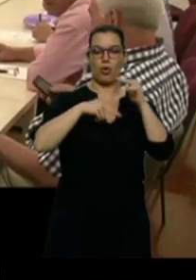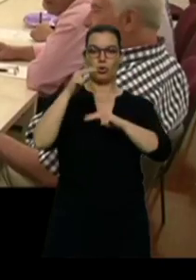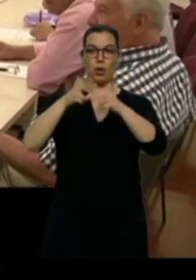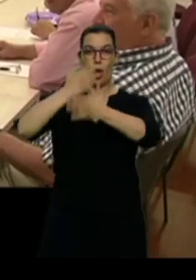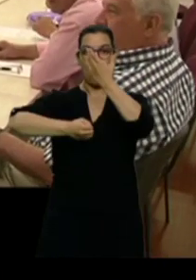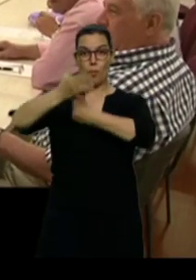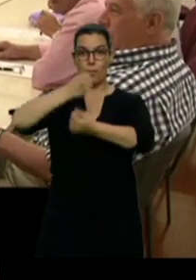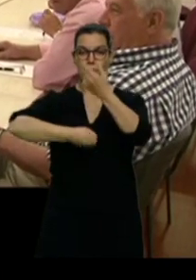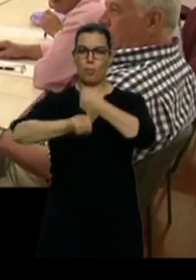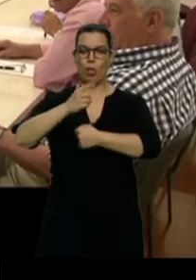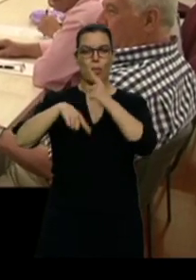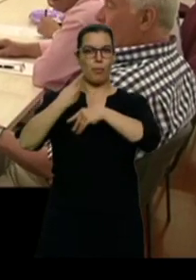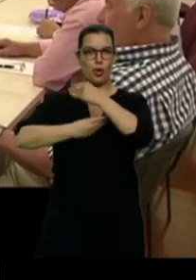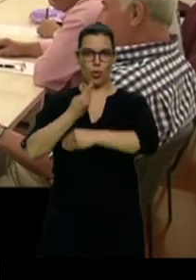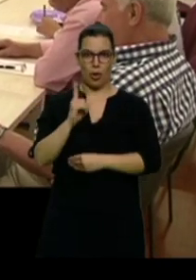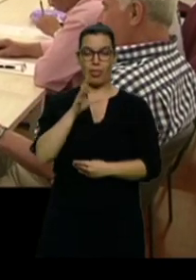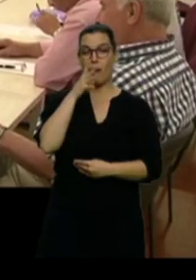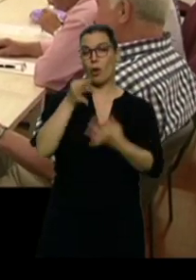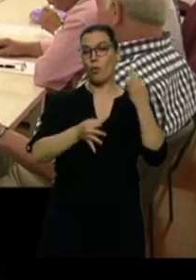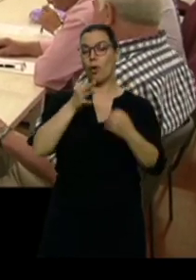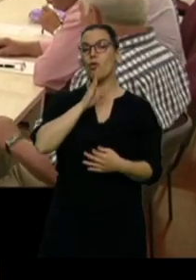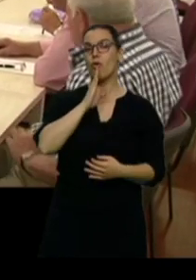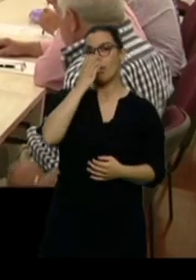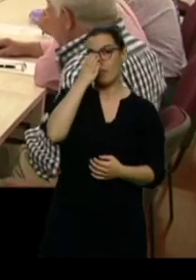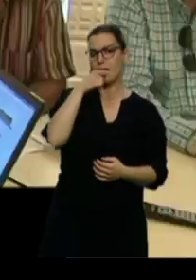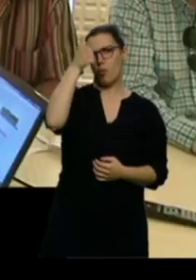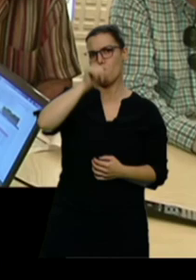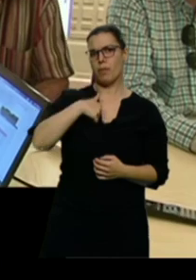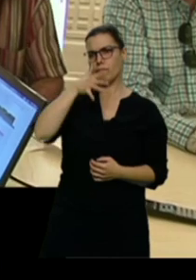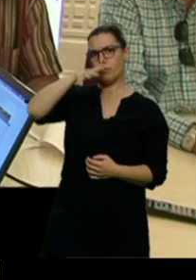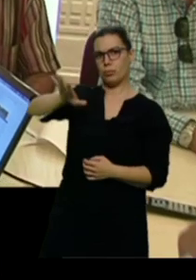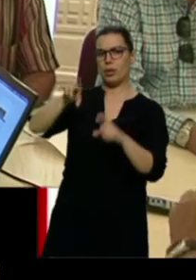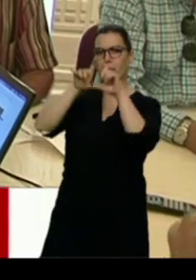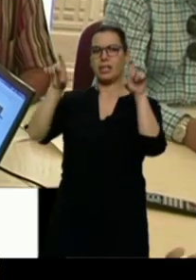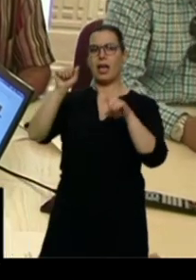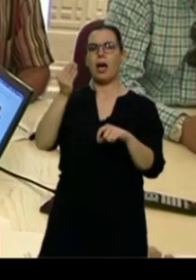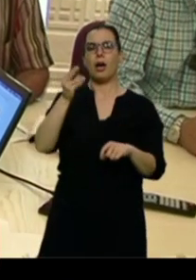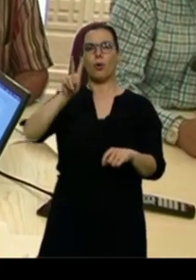caso está en un juzgado de Medina del Campo, donde un hombre denunció que la empresa Aquaorbit había cobrado 11.000 euros por adelantado,